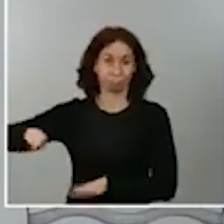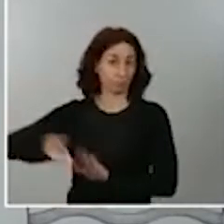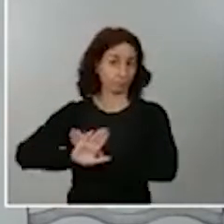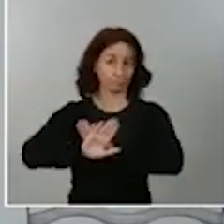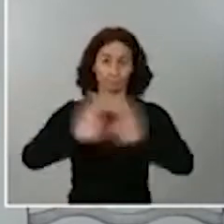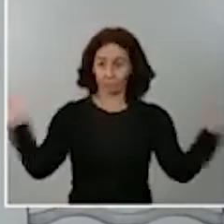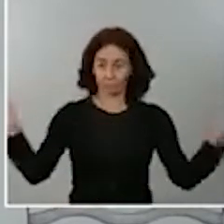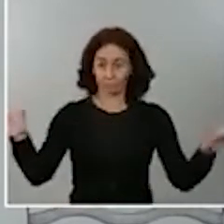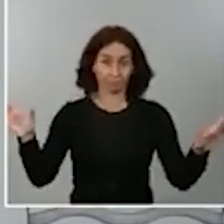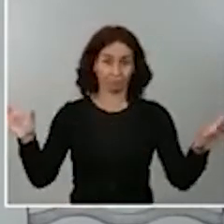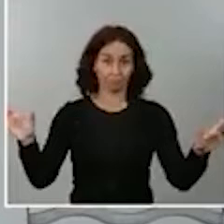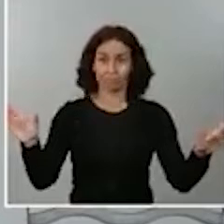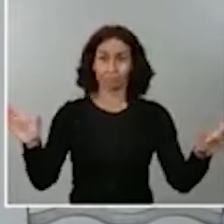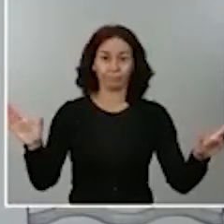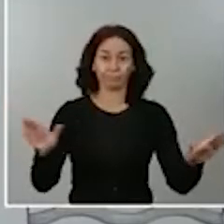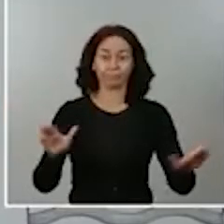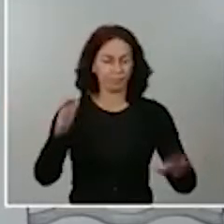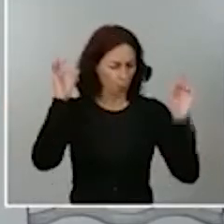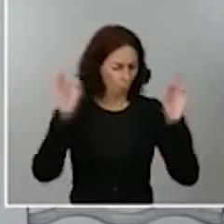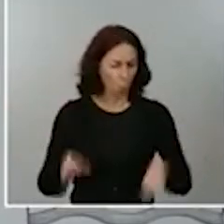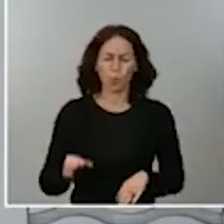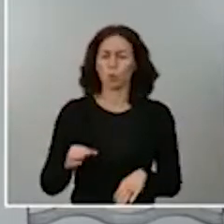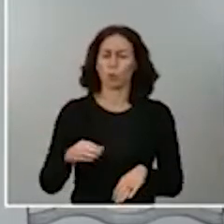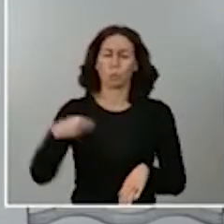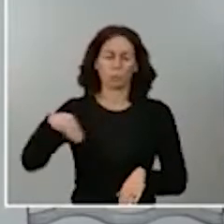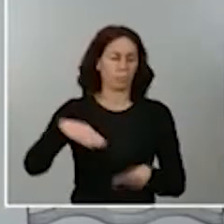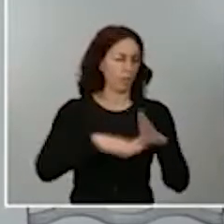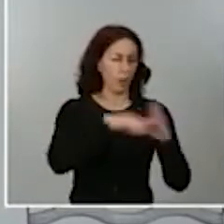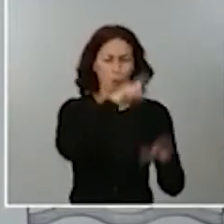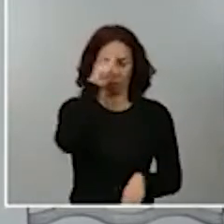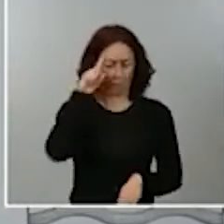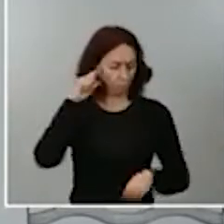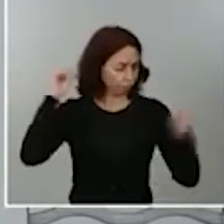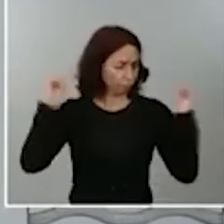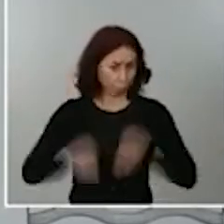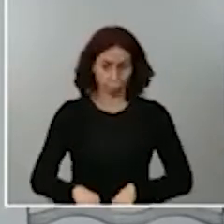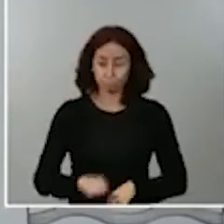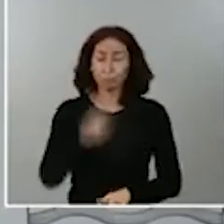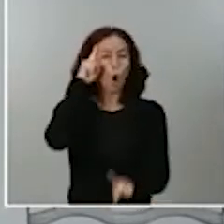también la presidenta de la Comunidad Autónoma de Madrid en luchar contra el virus.